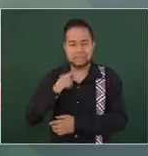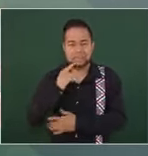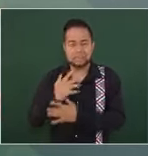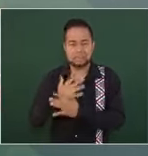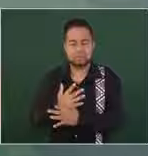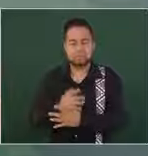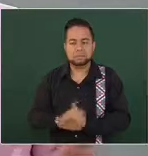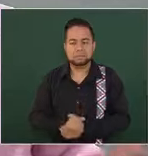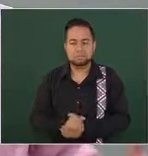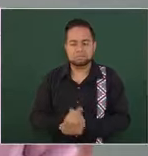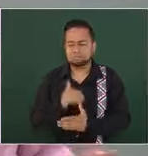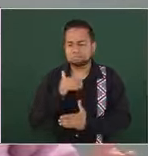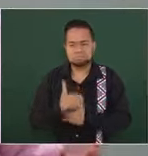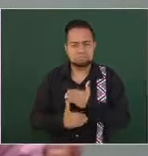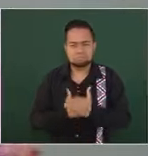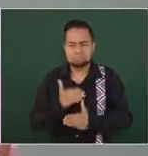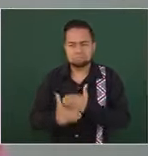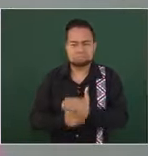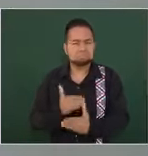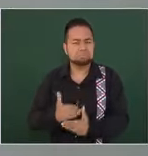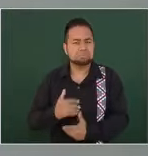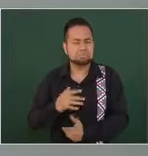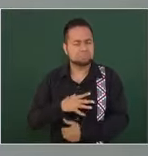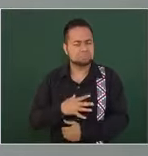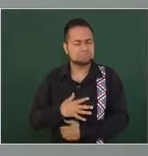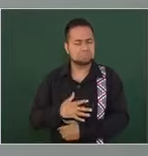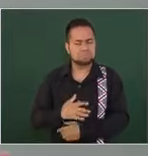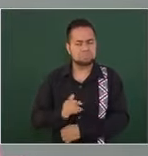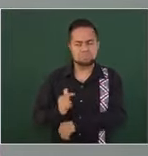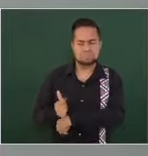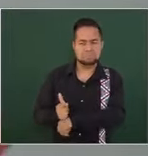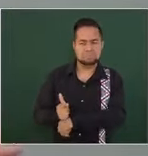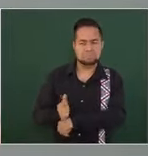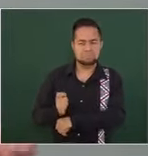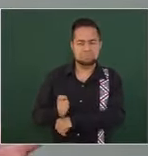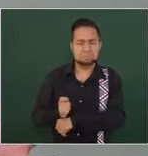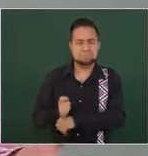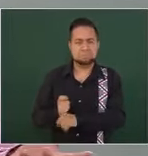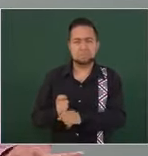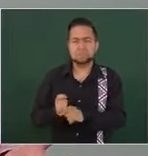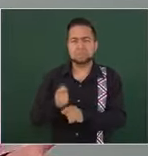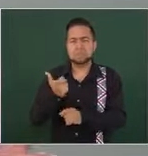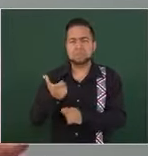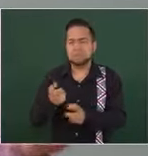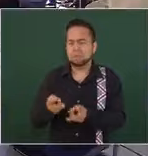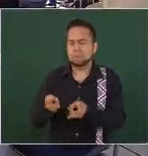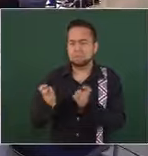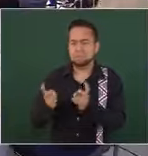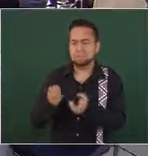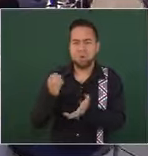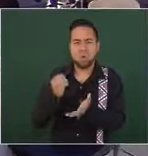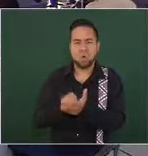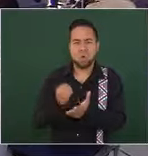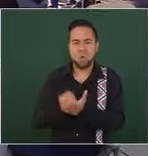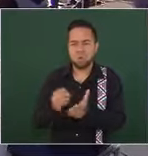cada día que pasaba era menos se iba desapareciendo el dinero el oro